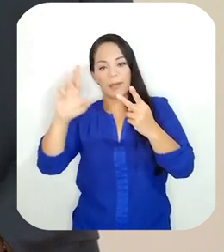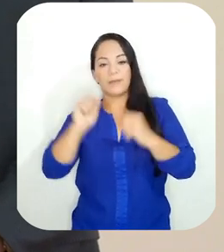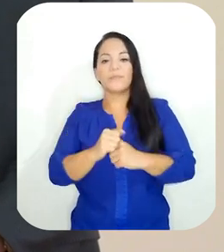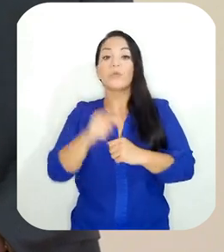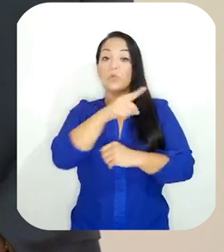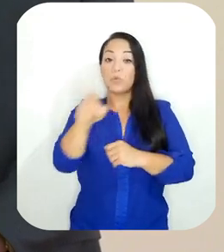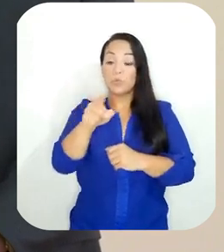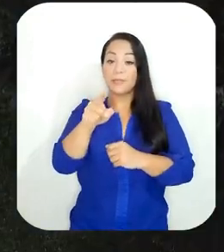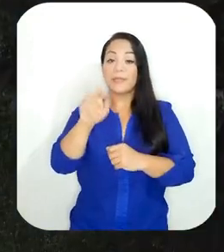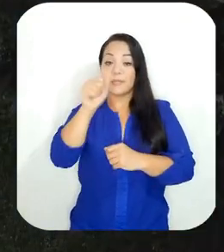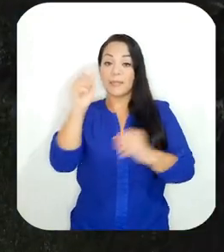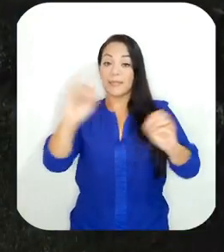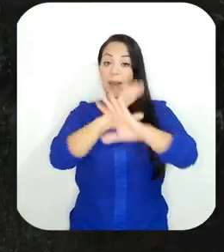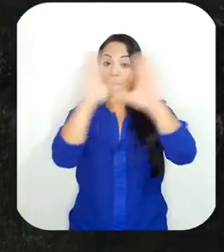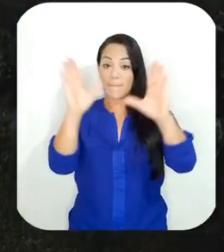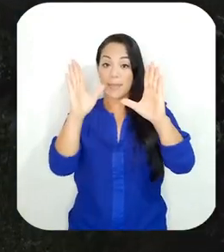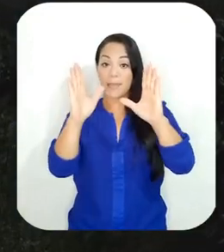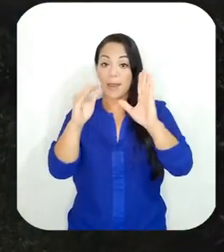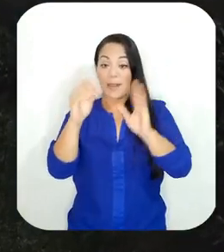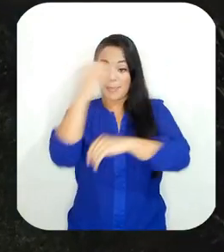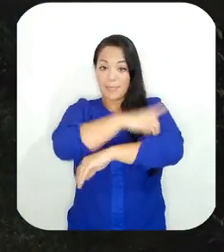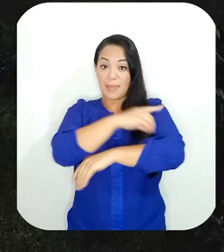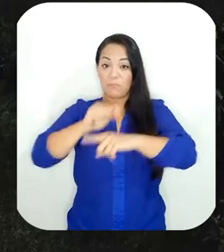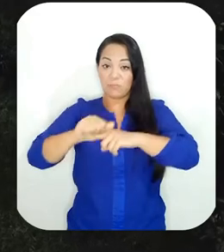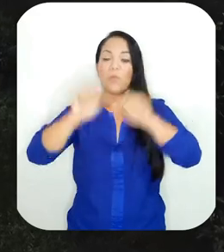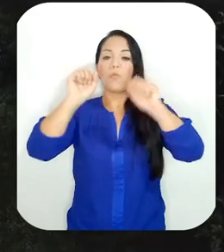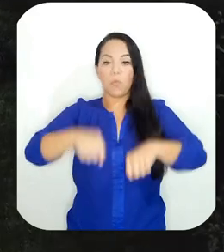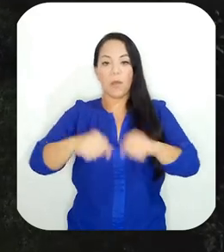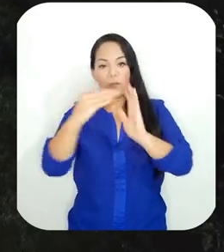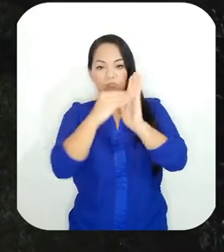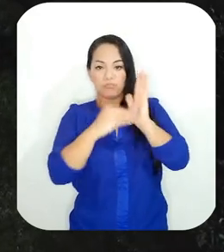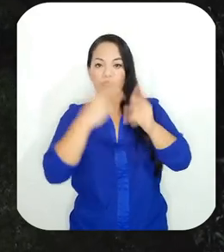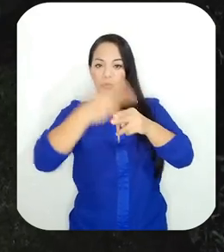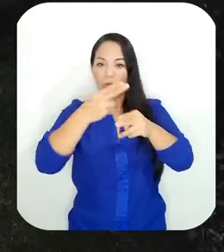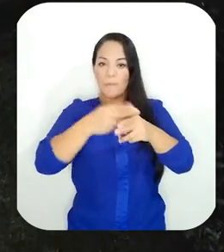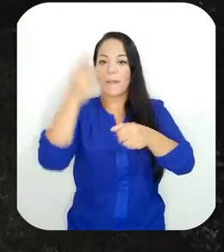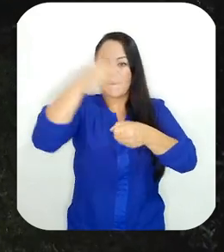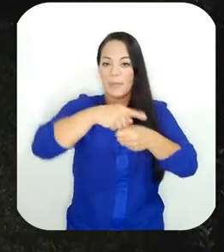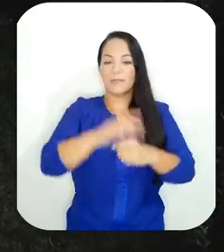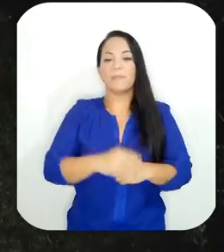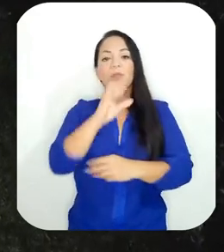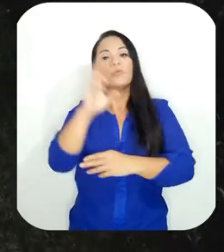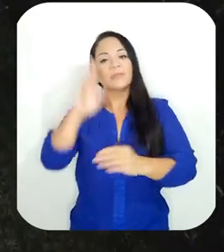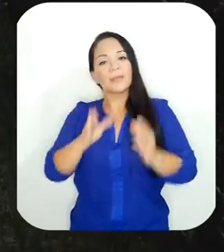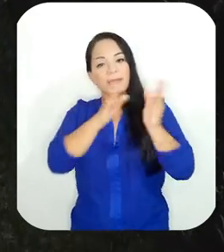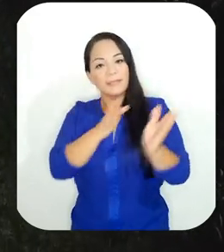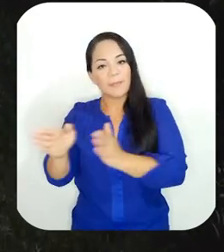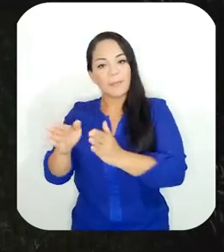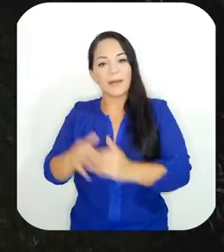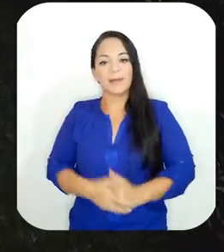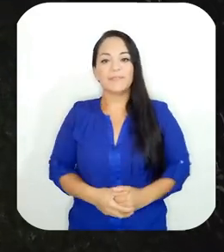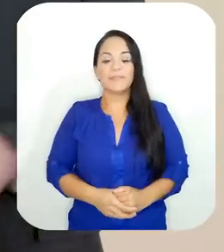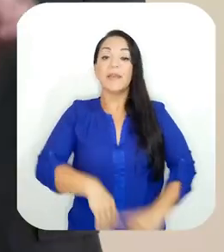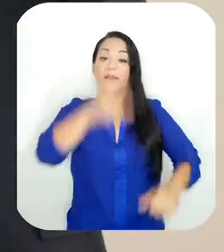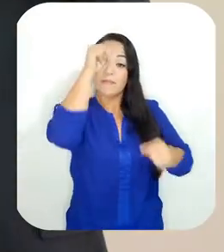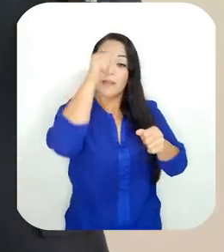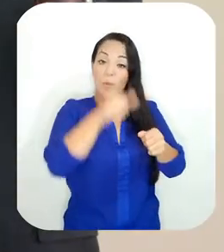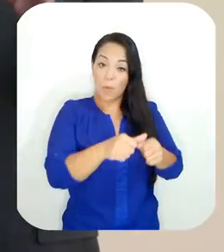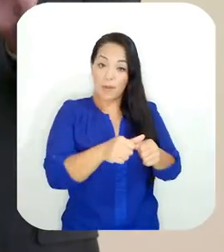a las 10 de la mañana, usted puede reportar su participación en Simulacro.cr. Costa Rica se prepara.